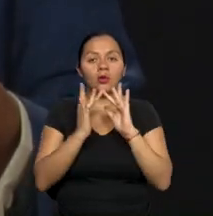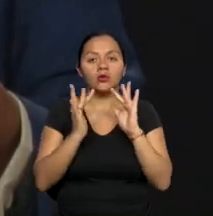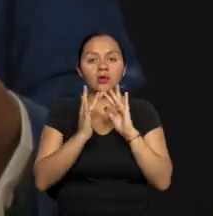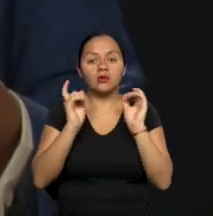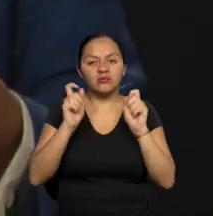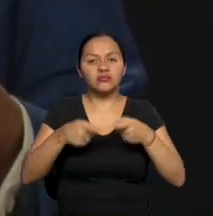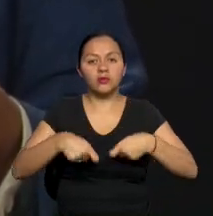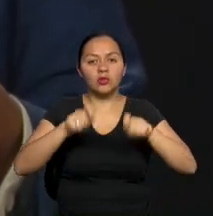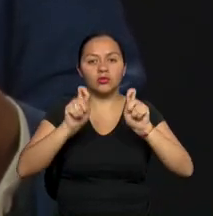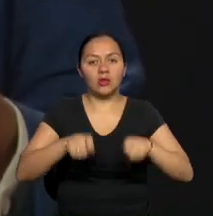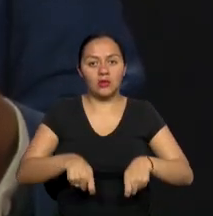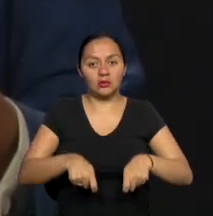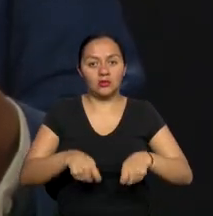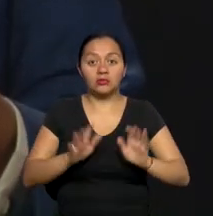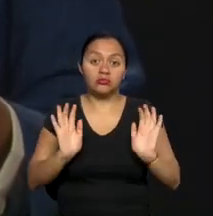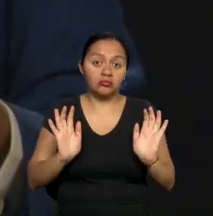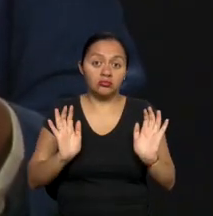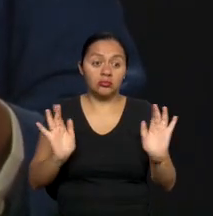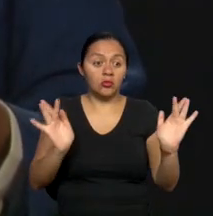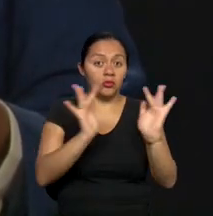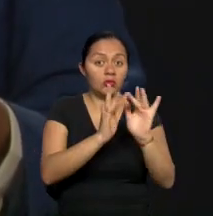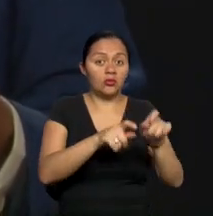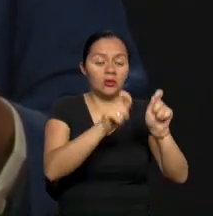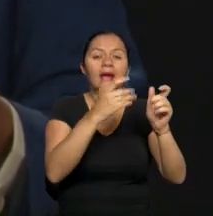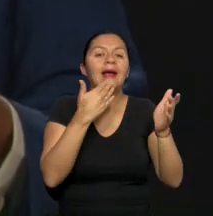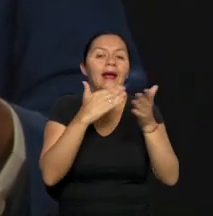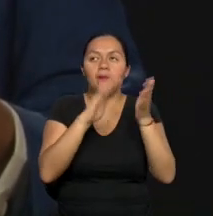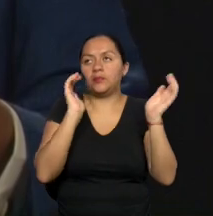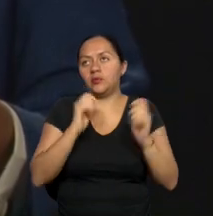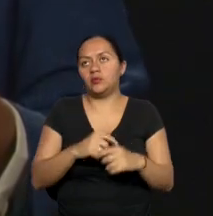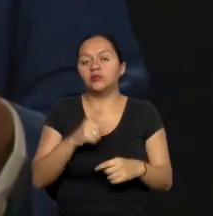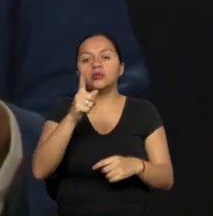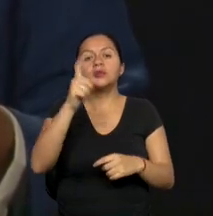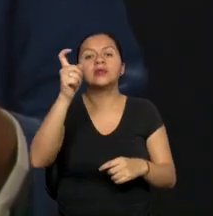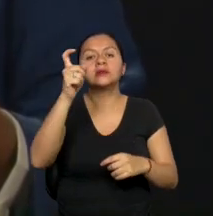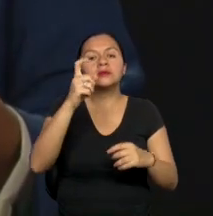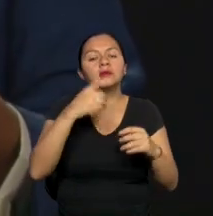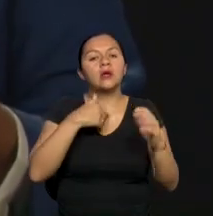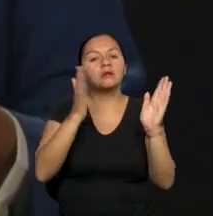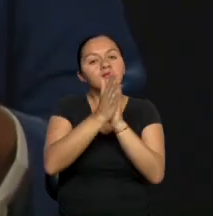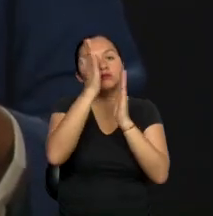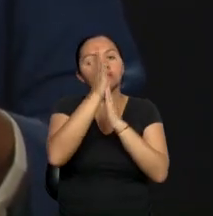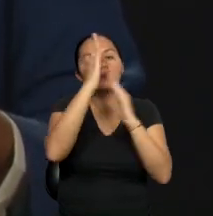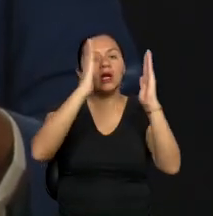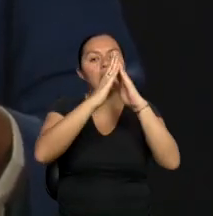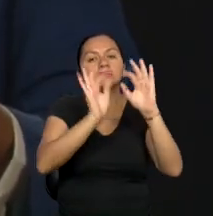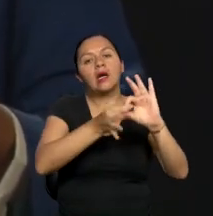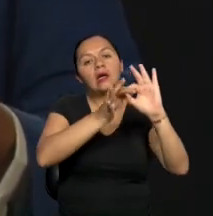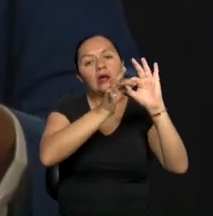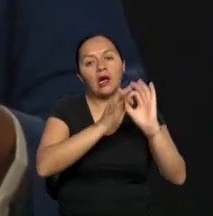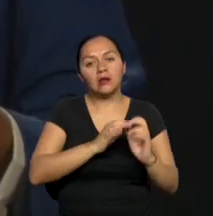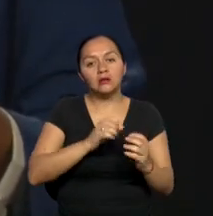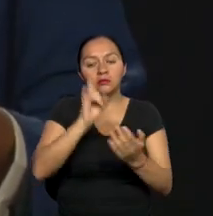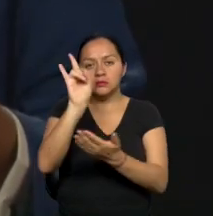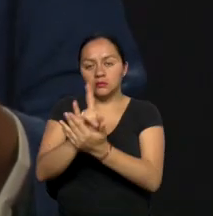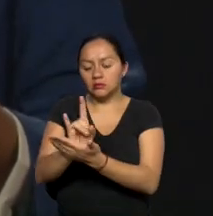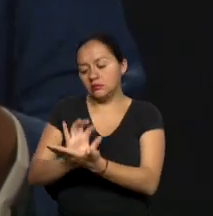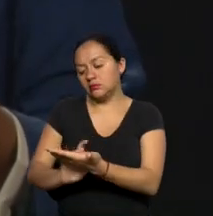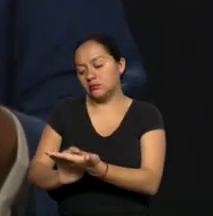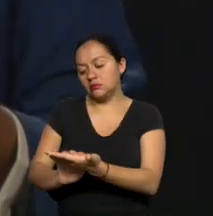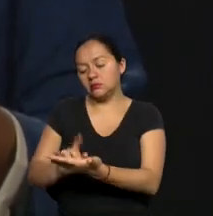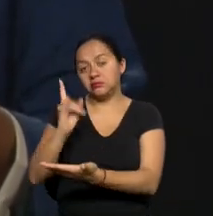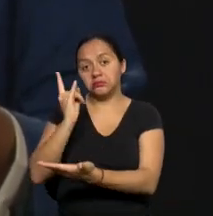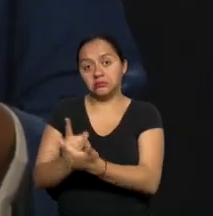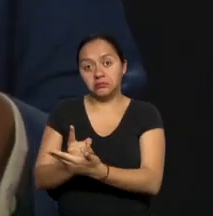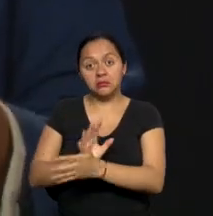para contratarlo. Ejemplo, si tú necesitas en tu casa un señor albañil, ya... Busca el app. Busca el app, te